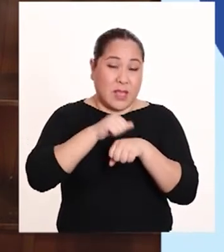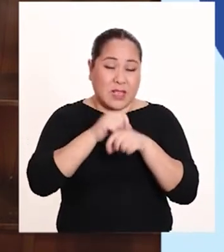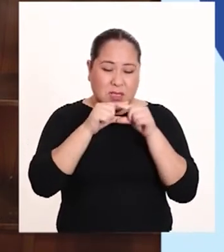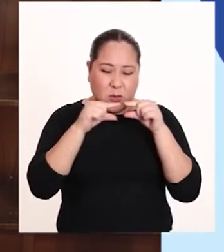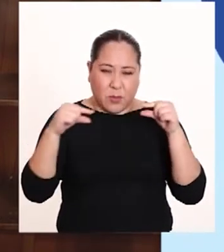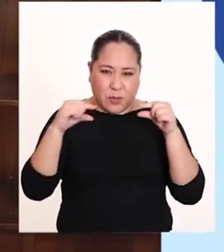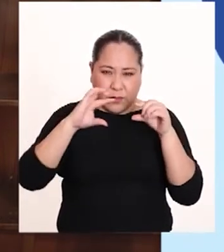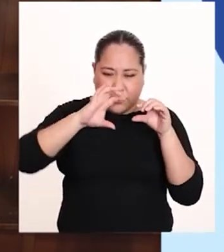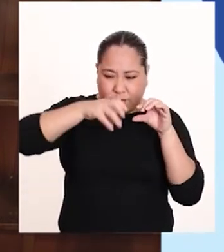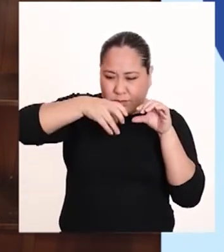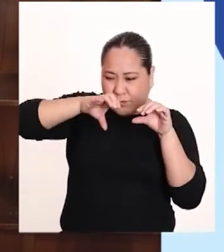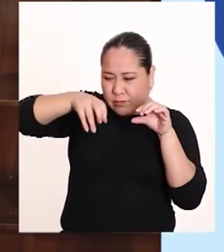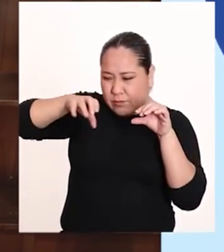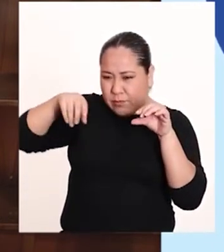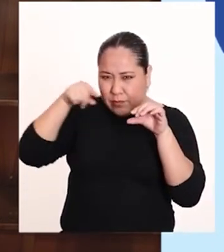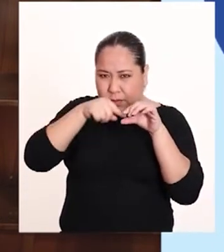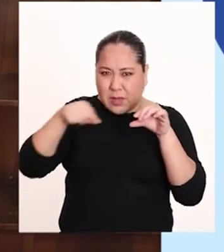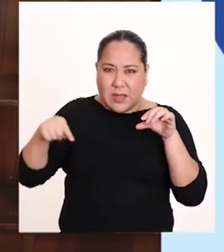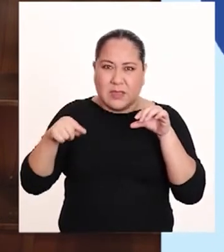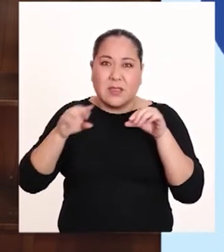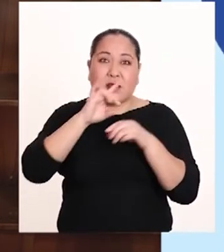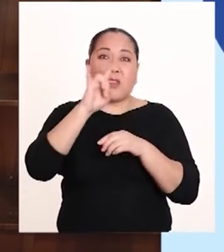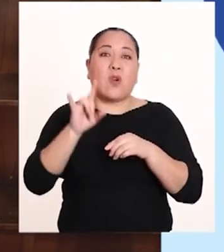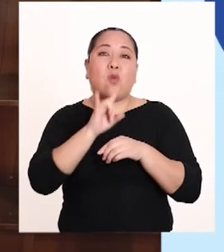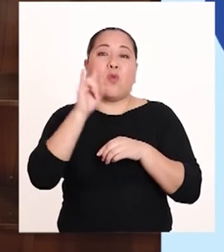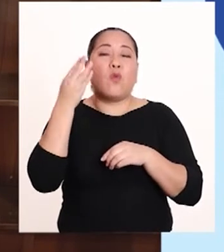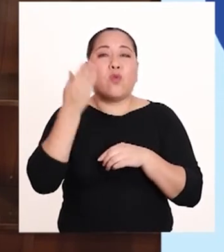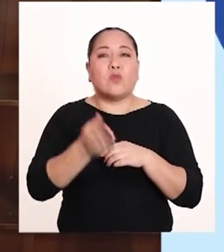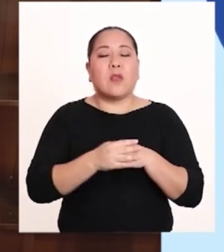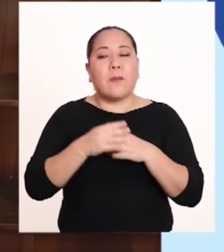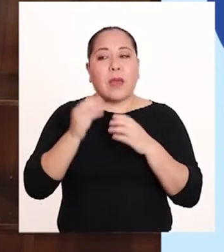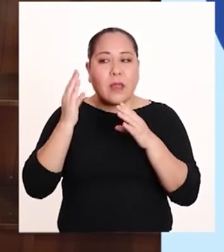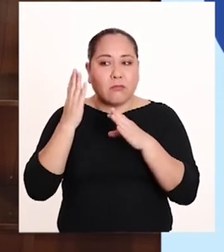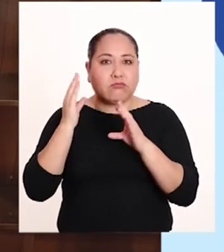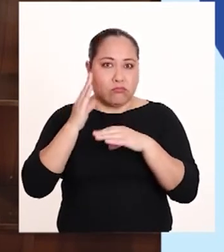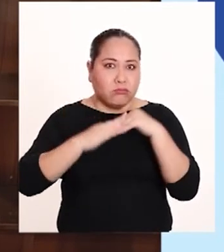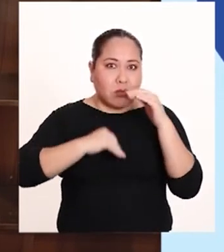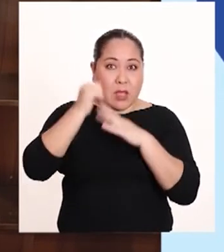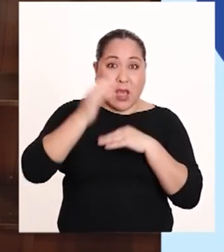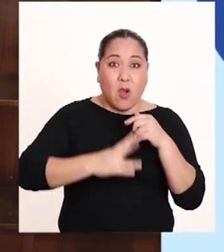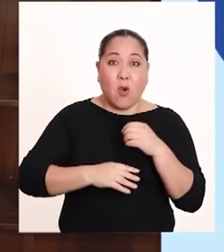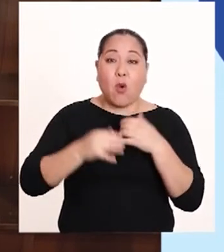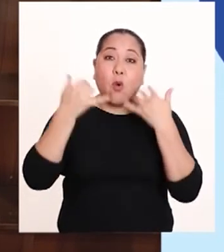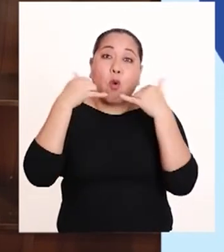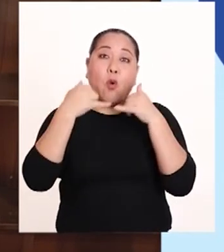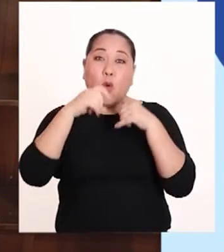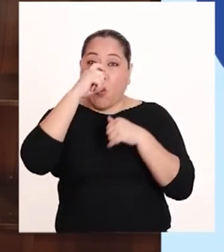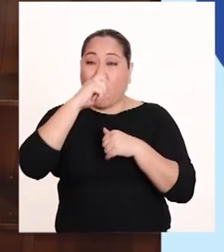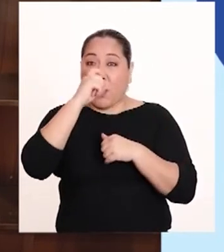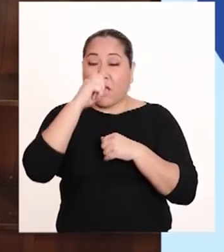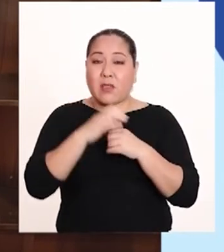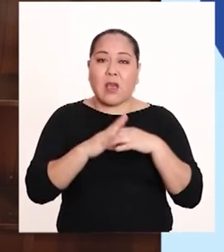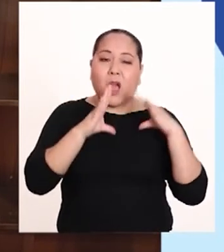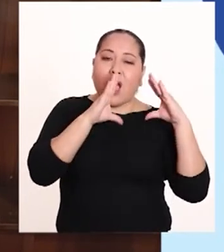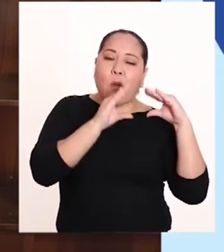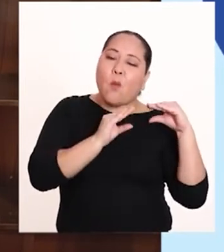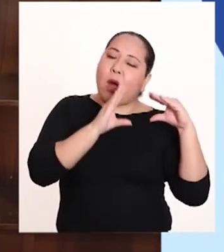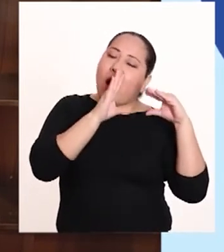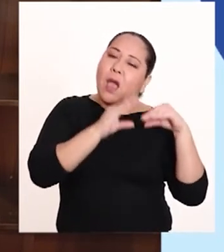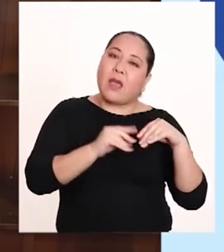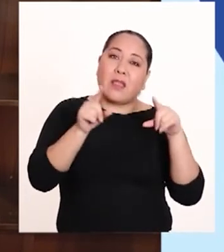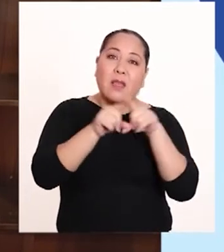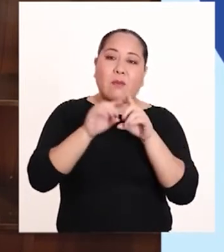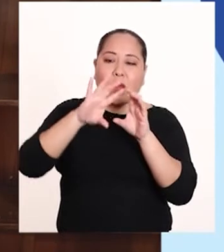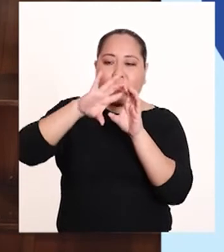pequeñas esferas plásticas, las cuales son empleadas para la fabricación de juguetes y almohadas blandas